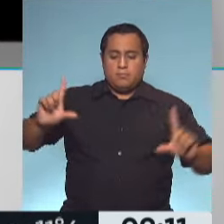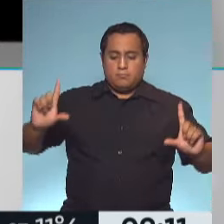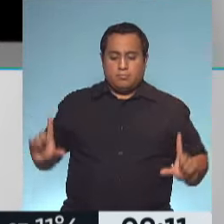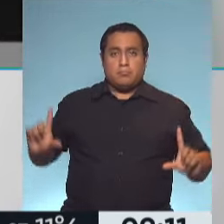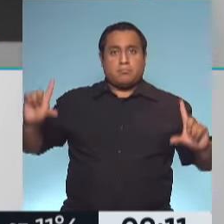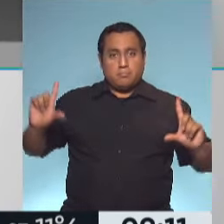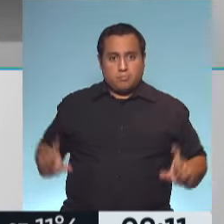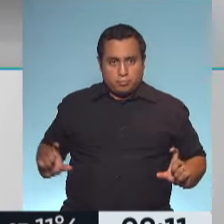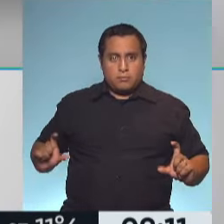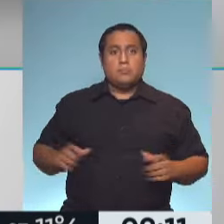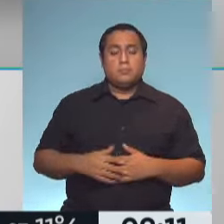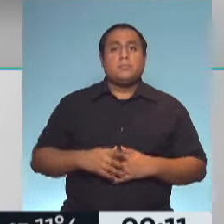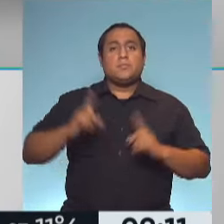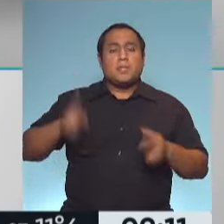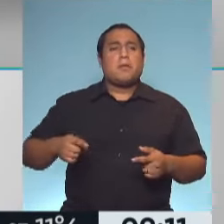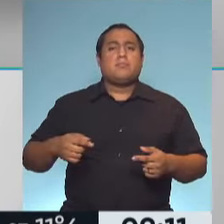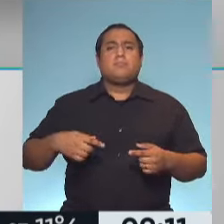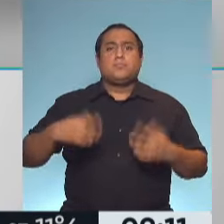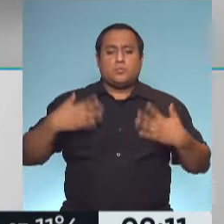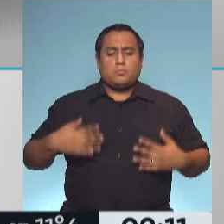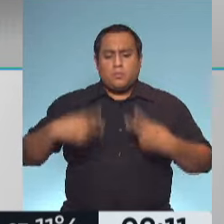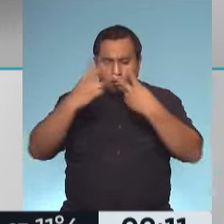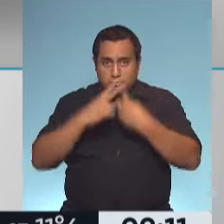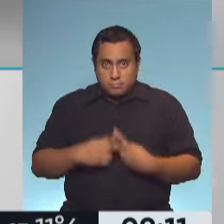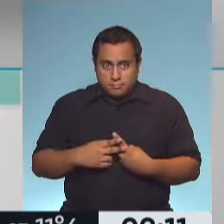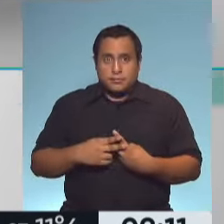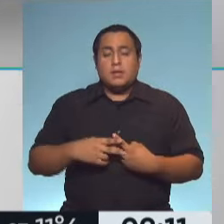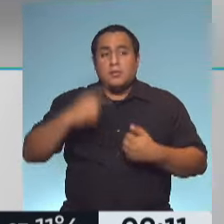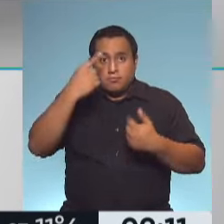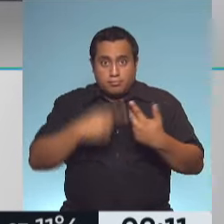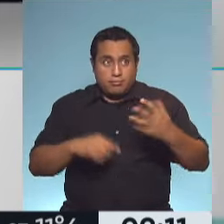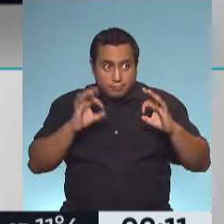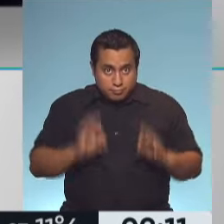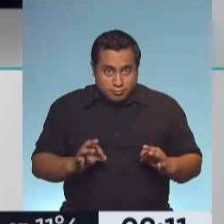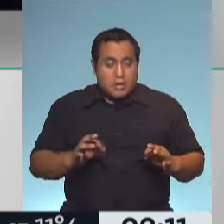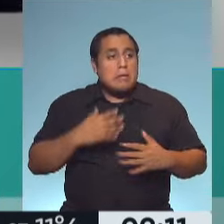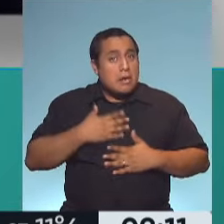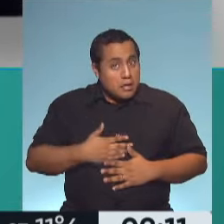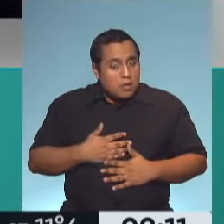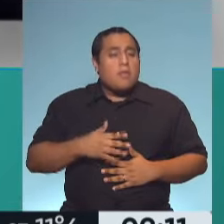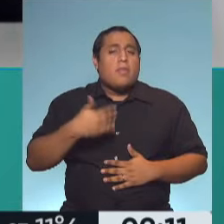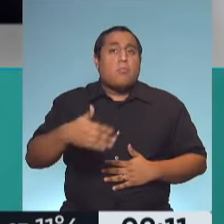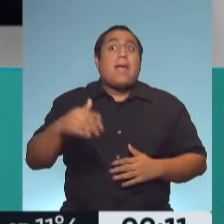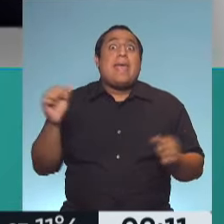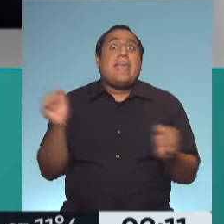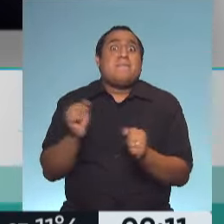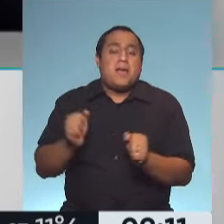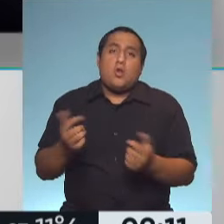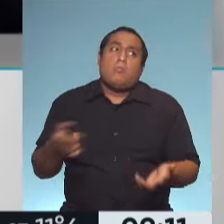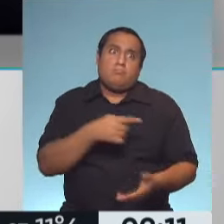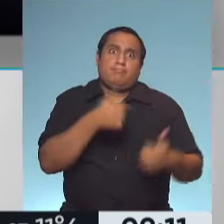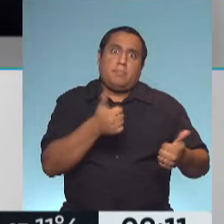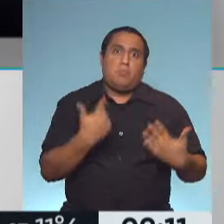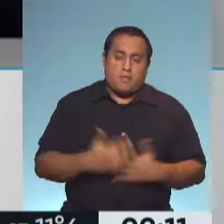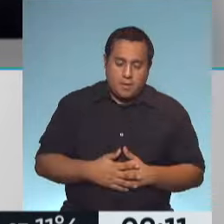espirometría y un buen examen físico. Con eso creo que es suficiente para poder encargar el invierno en buenas condiciones. Perfecto. Para finalizar, una